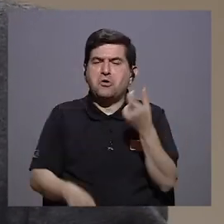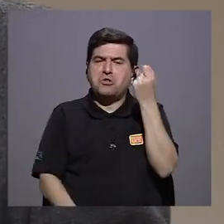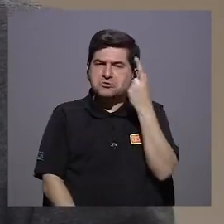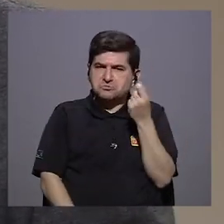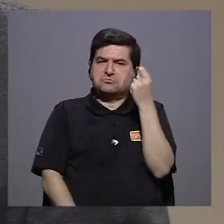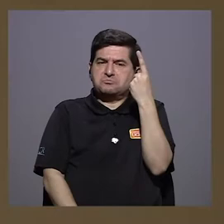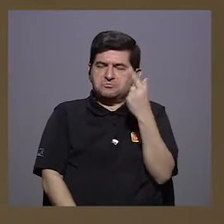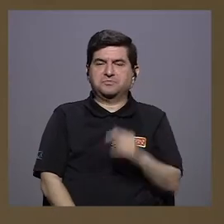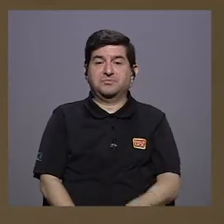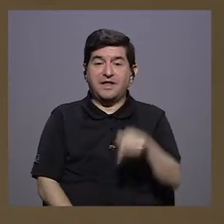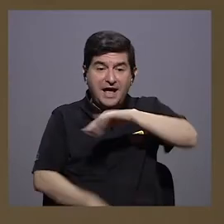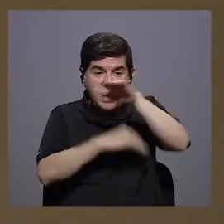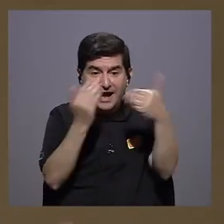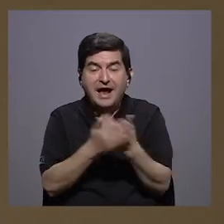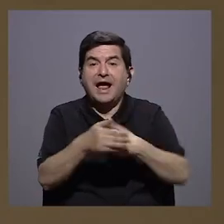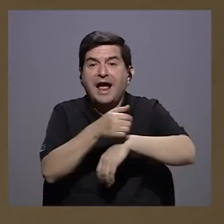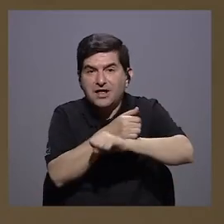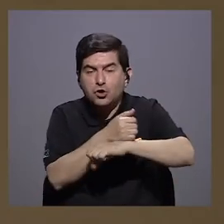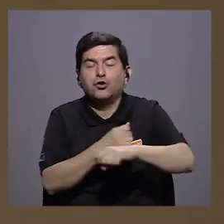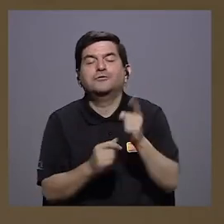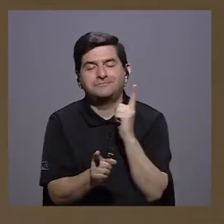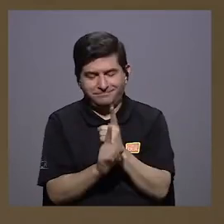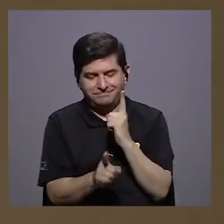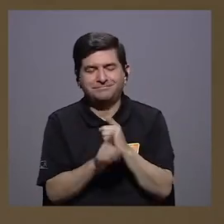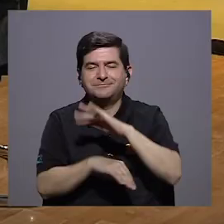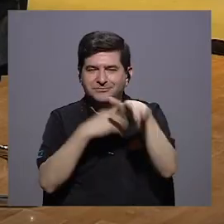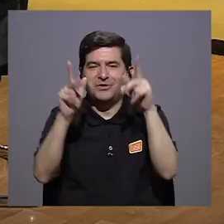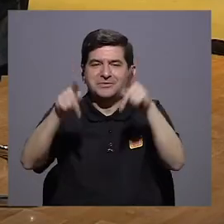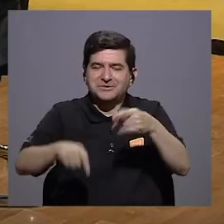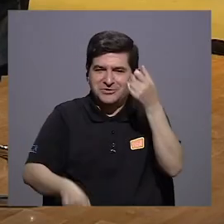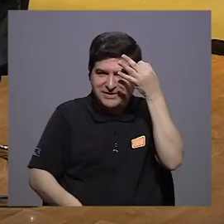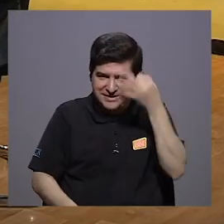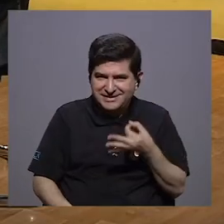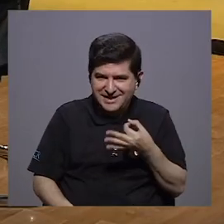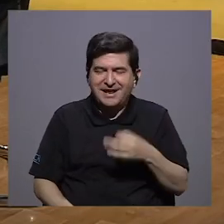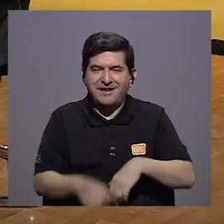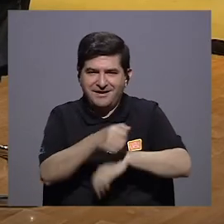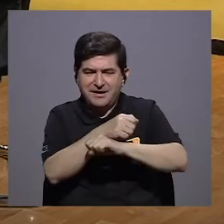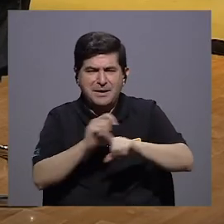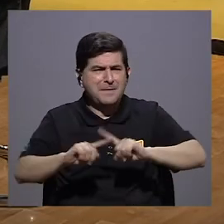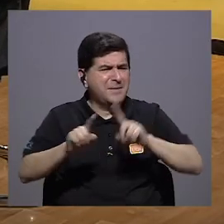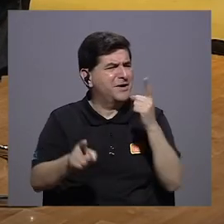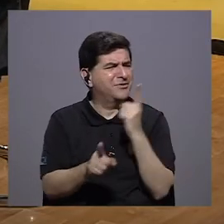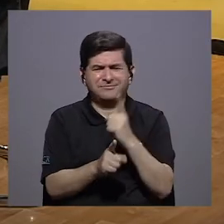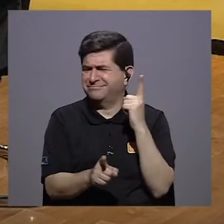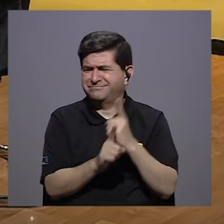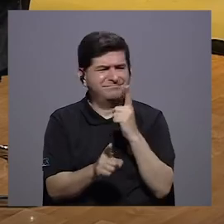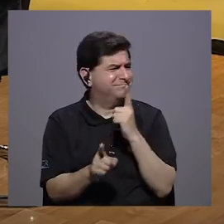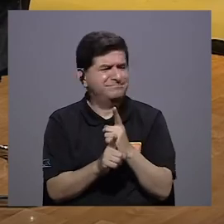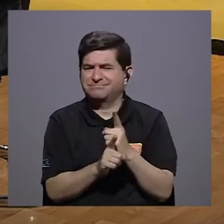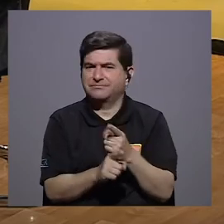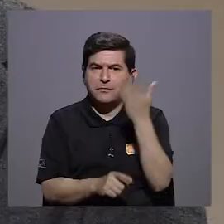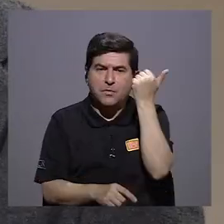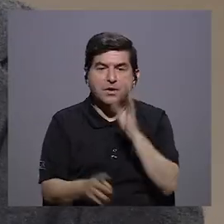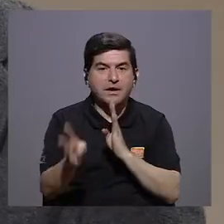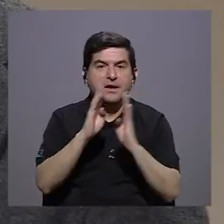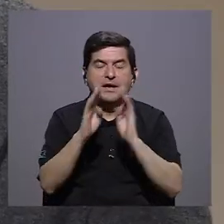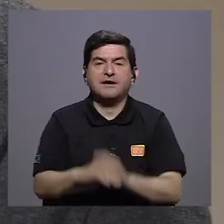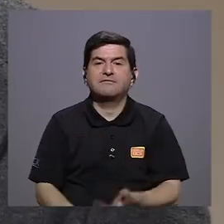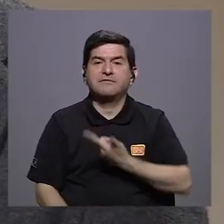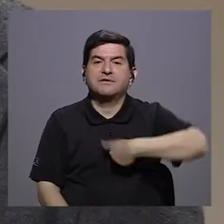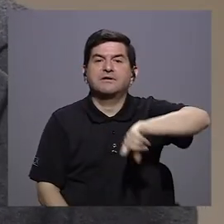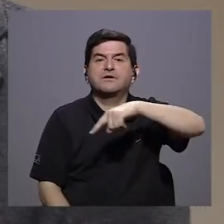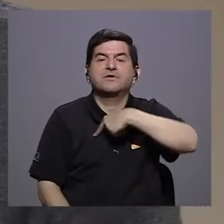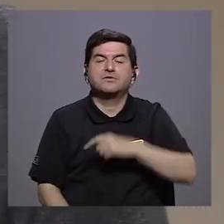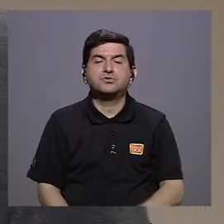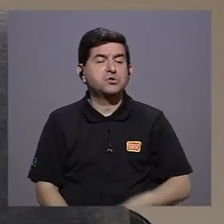iba a entender eso. Acá todo es fútbol, Y todo es fútbol, todo mundo piensa en fútbol, ¿verdad? Pero no me parecía adecuada la analogía porque se hablaba